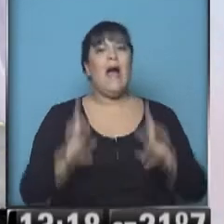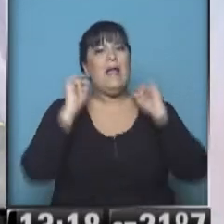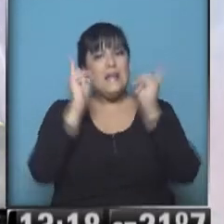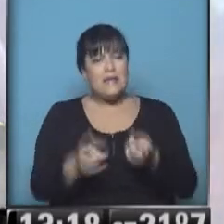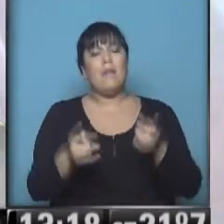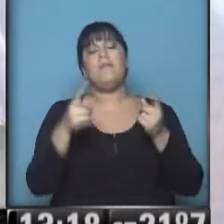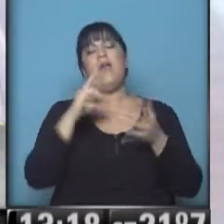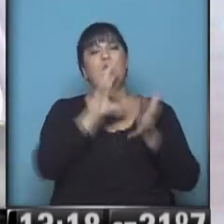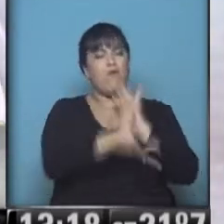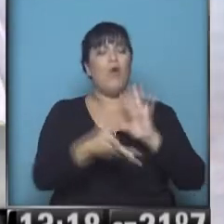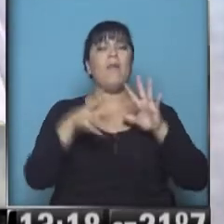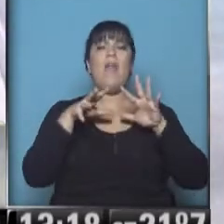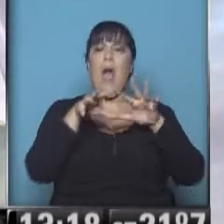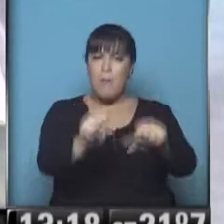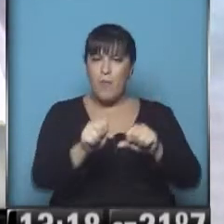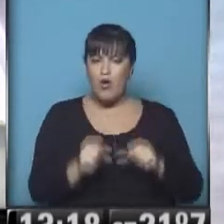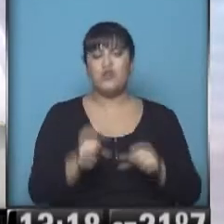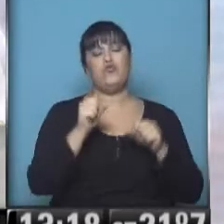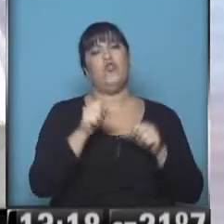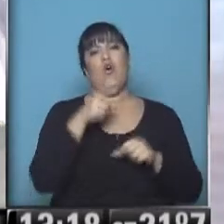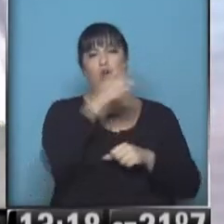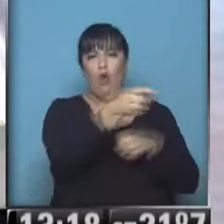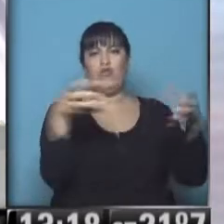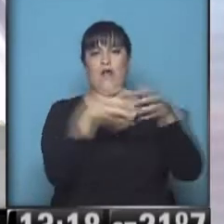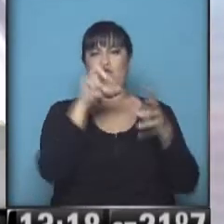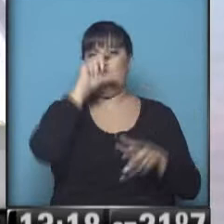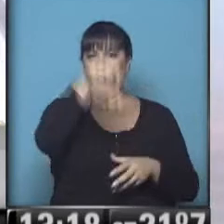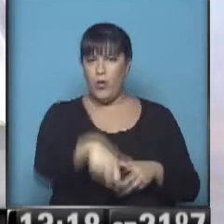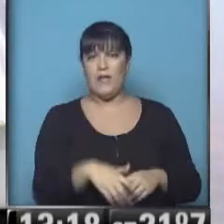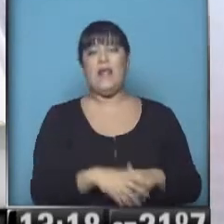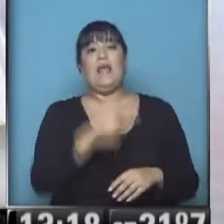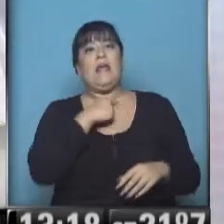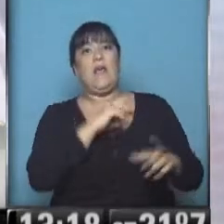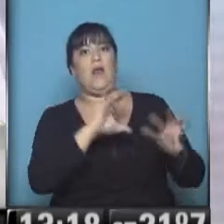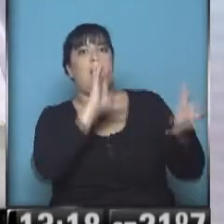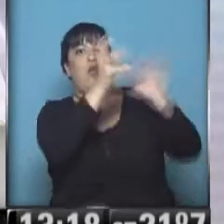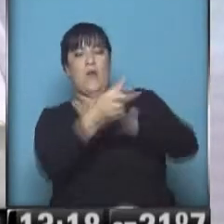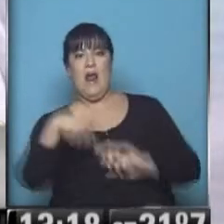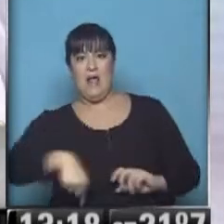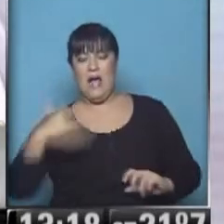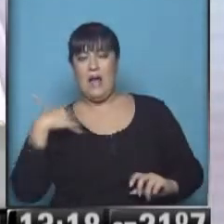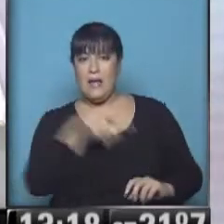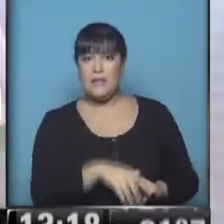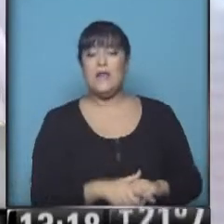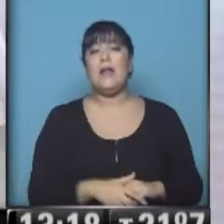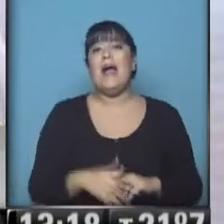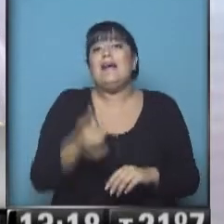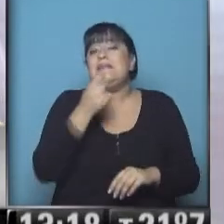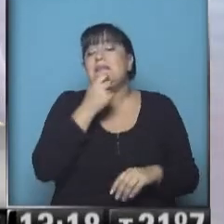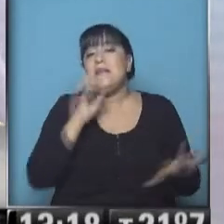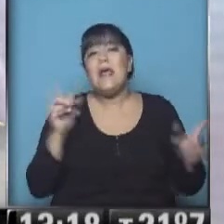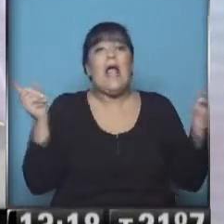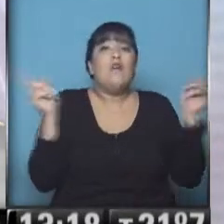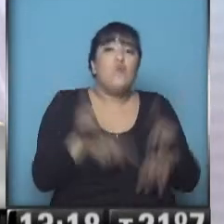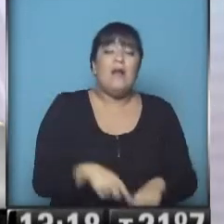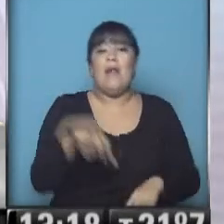históricamente a la República Argentina contra los fondos de especulación que quieren hacer caer la reestructuración de la deuda. Pero bueno, si por casualidad en esta